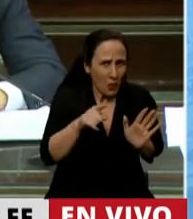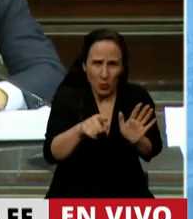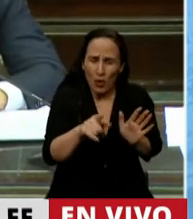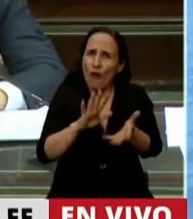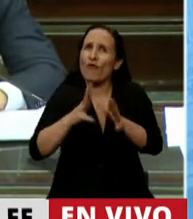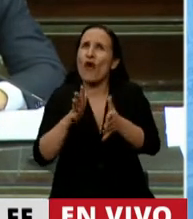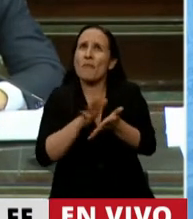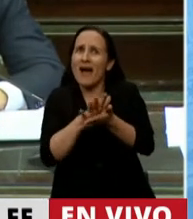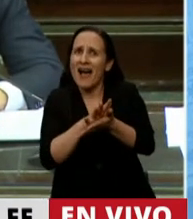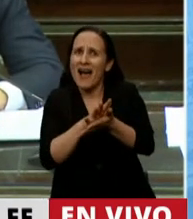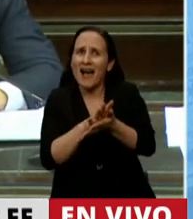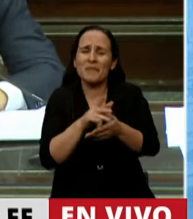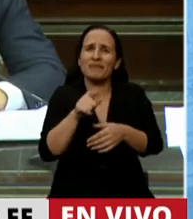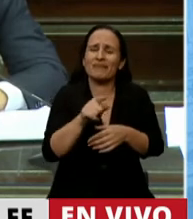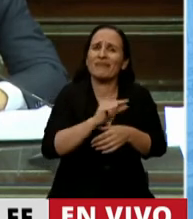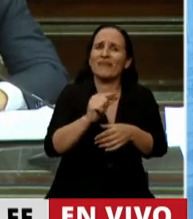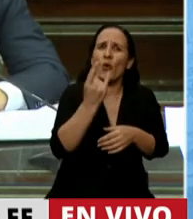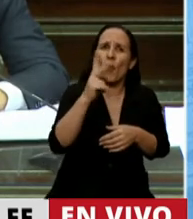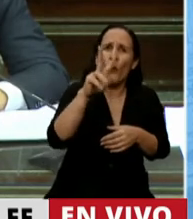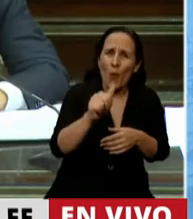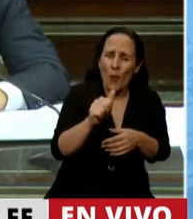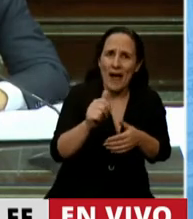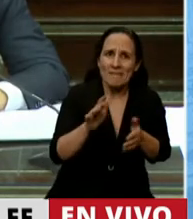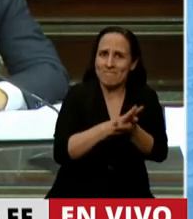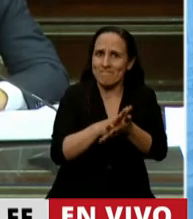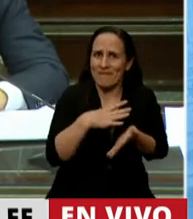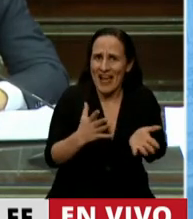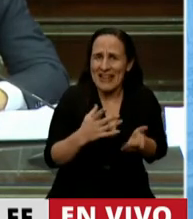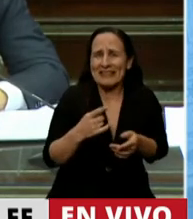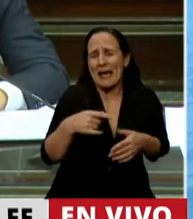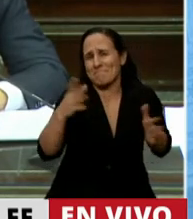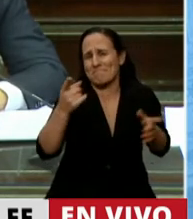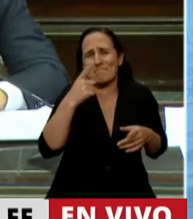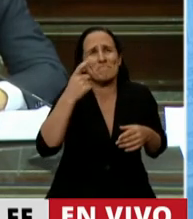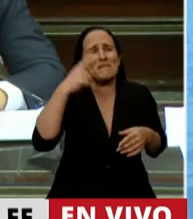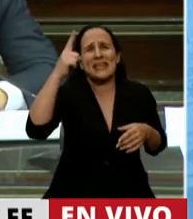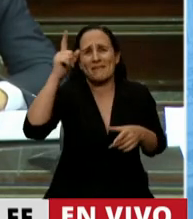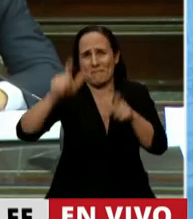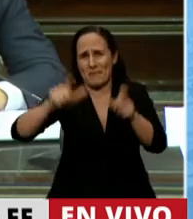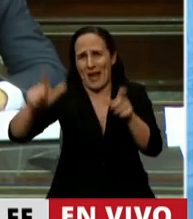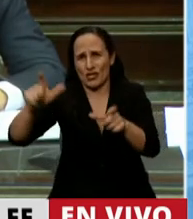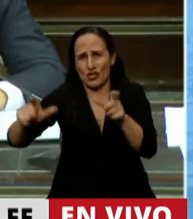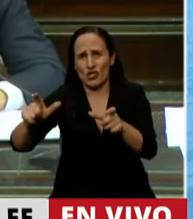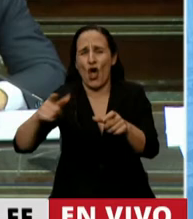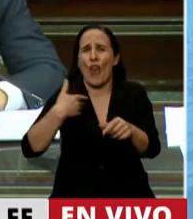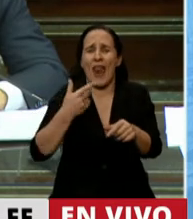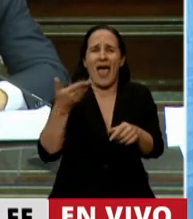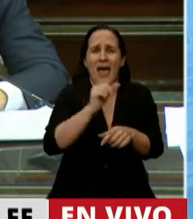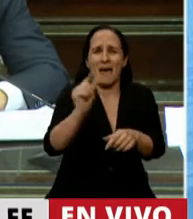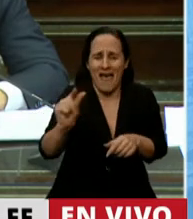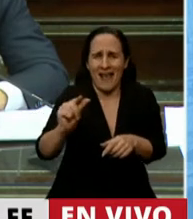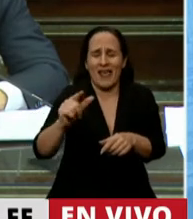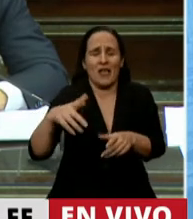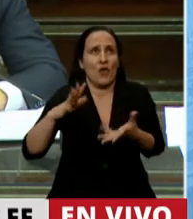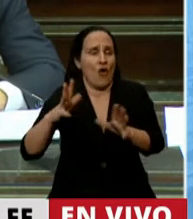sistema UBA en la que hay cientos de miles de personas enganchadas sufriendo un sistema